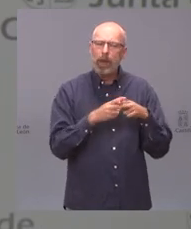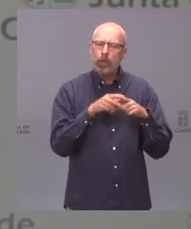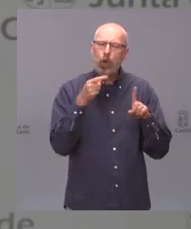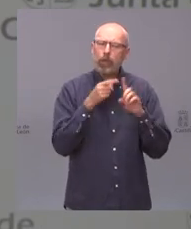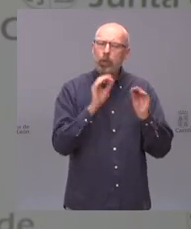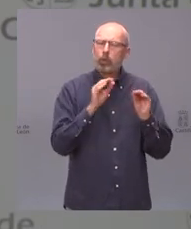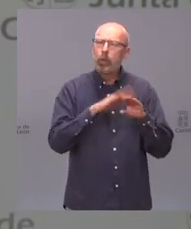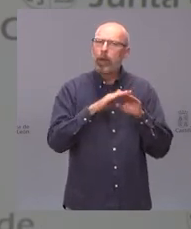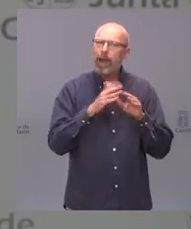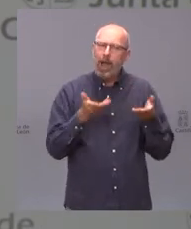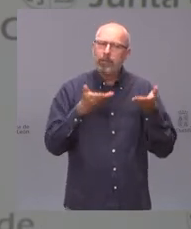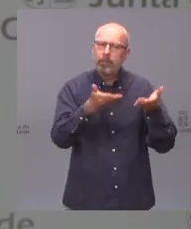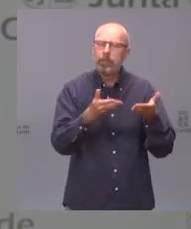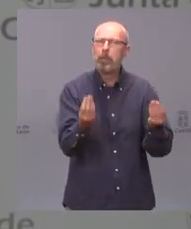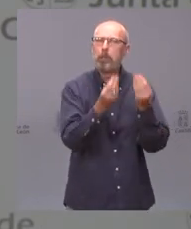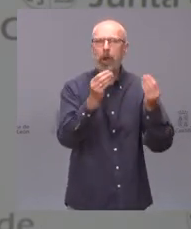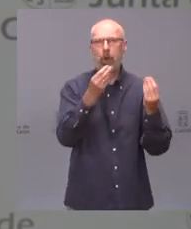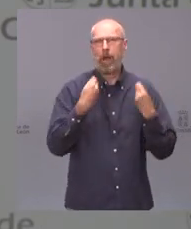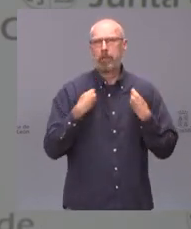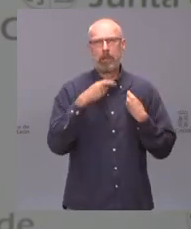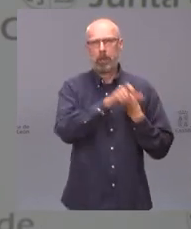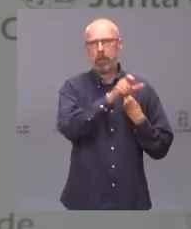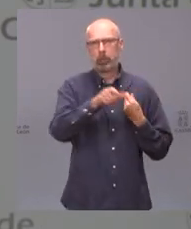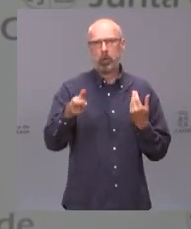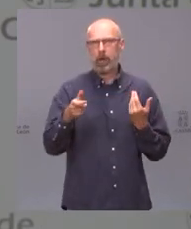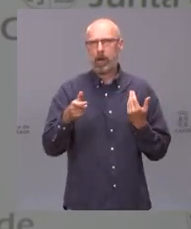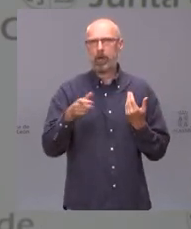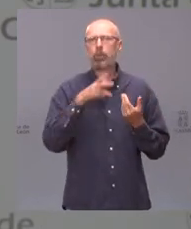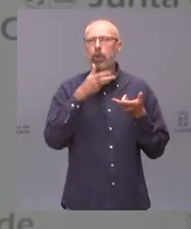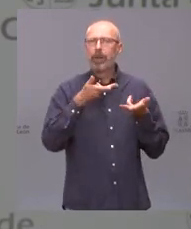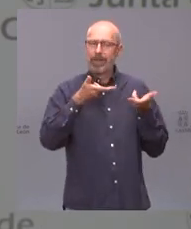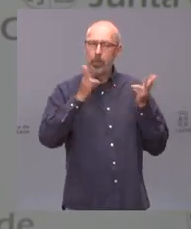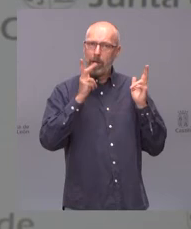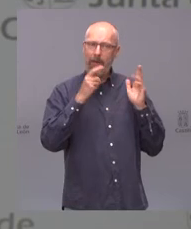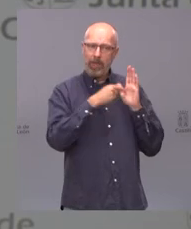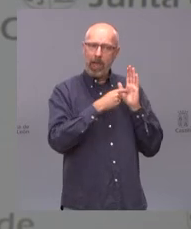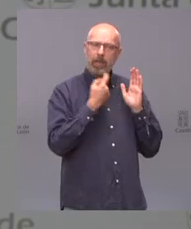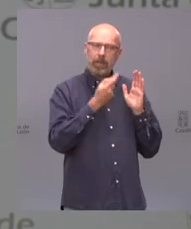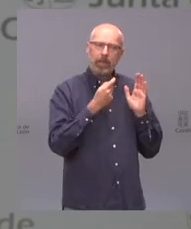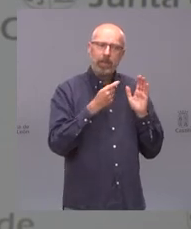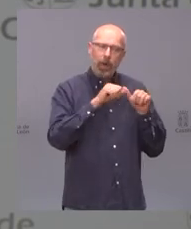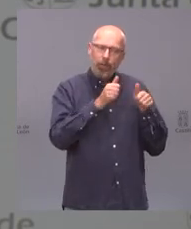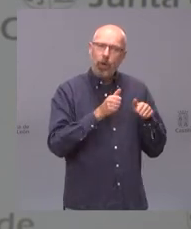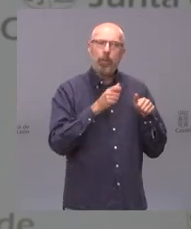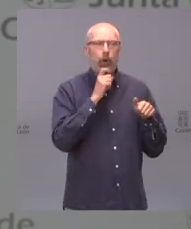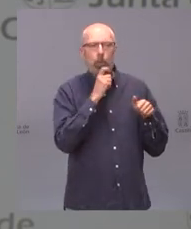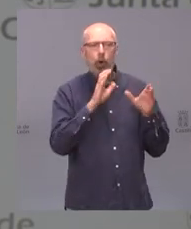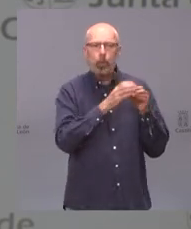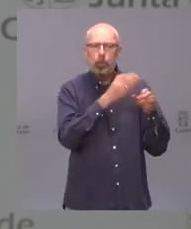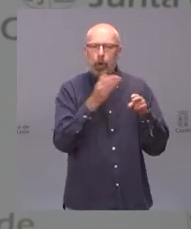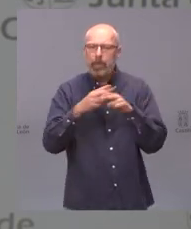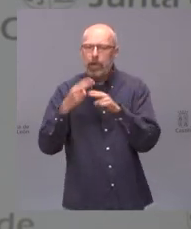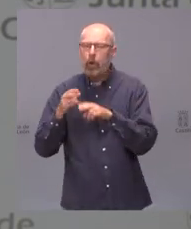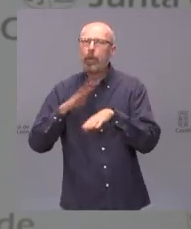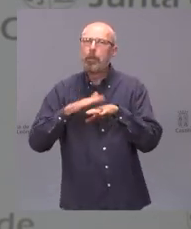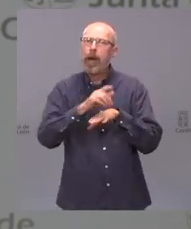son instrumentos democráticos para poder canalizar pues ideologías propuestas y para poderlas llevar desde las instituciones